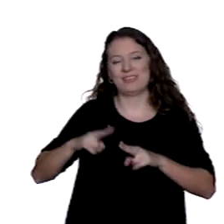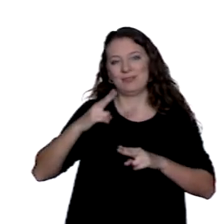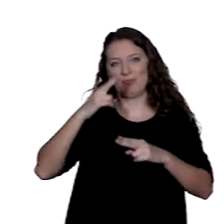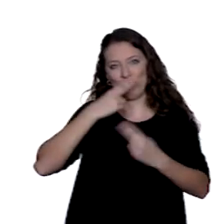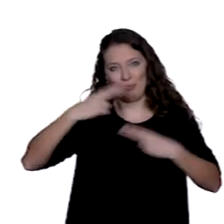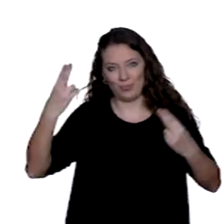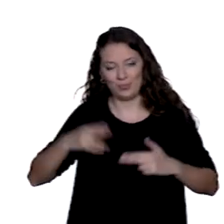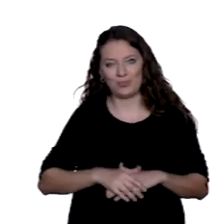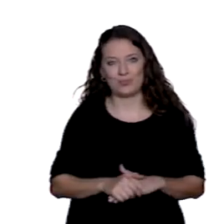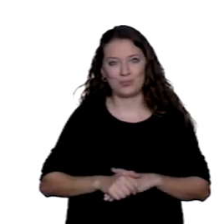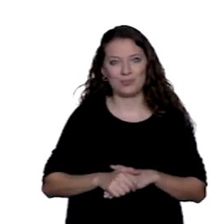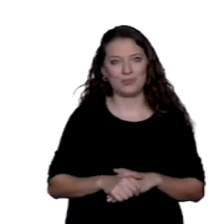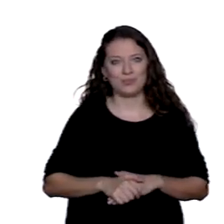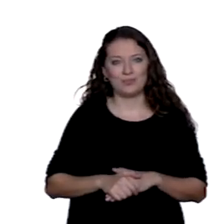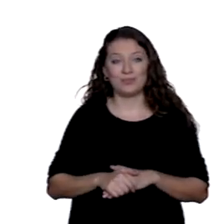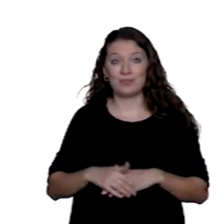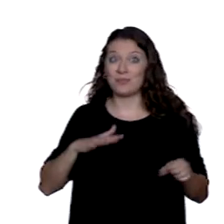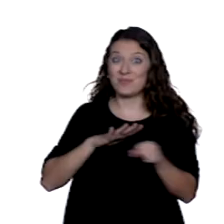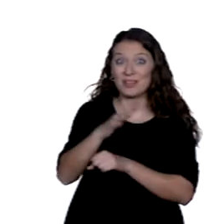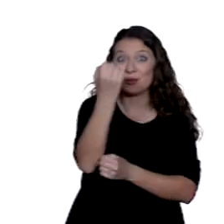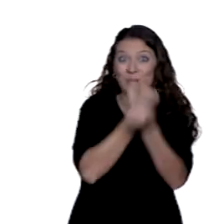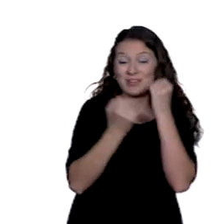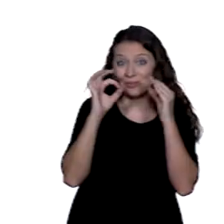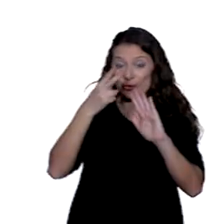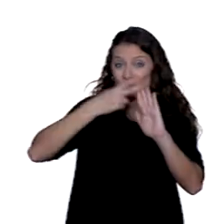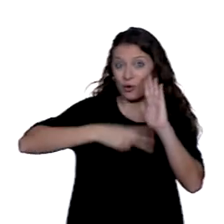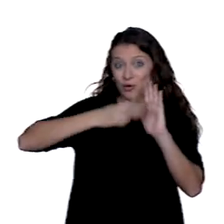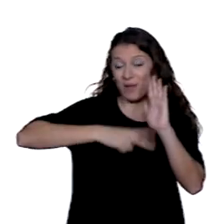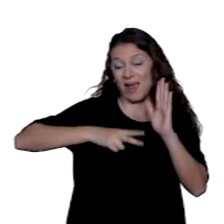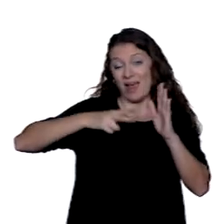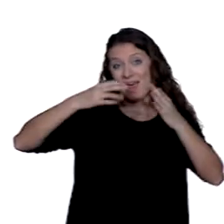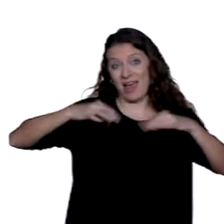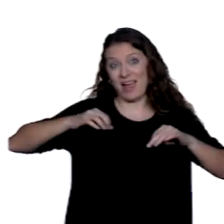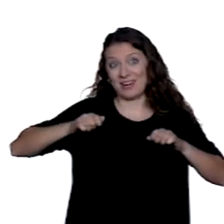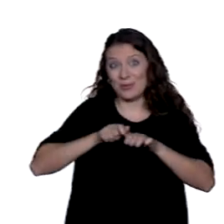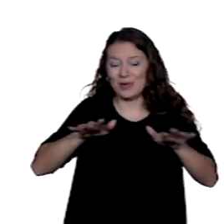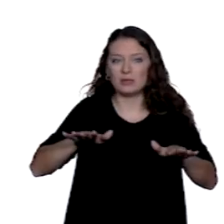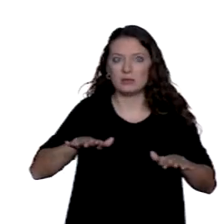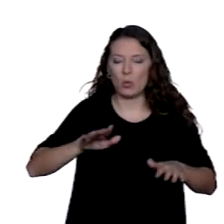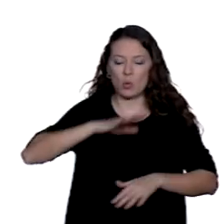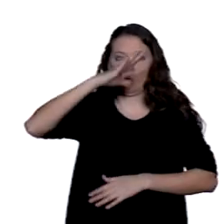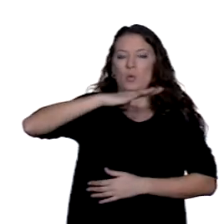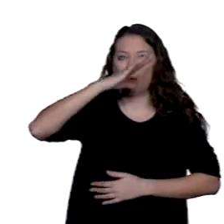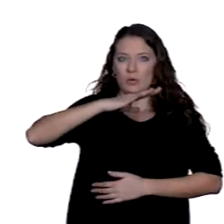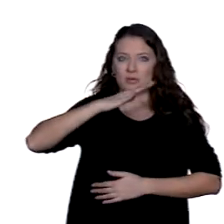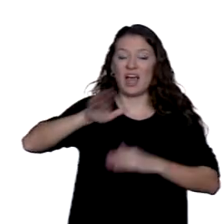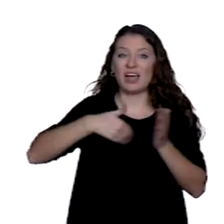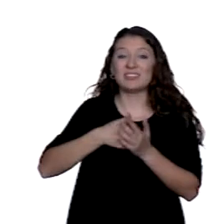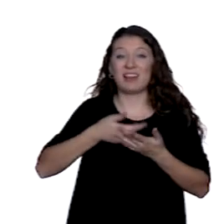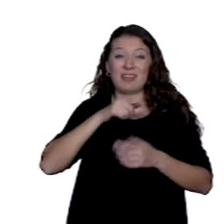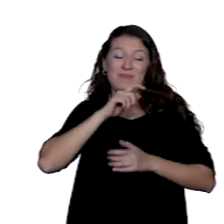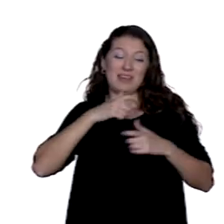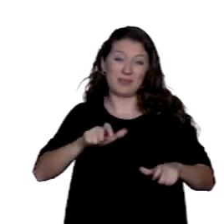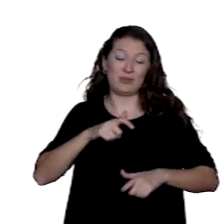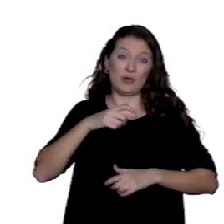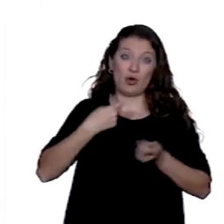El impacto económico de la normalización es enorme. Hay estudios del Departamento de Comercio de Estados Unidos de América